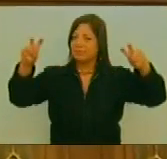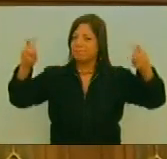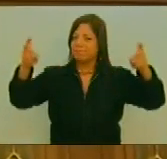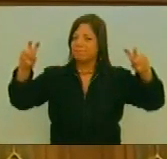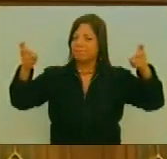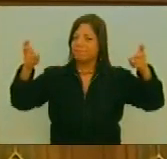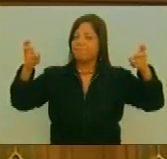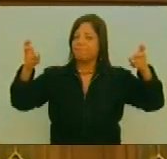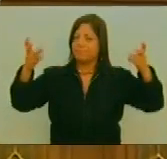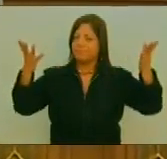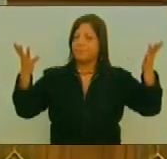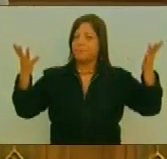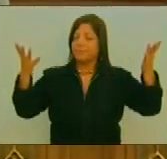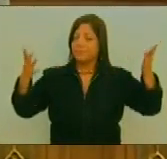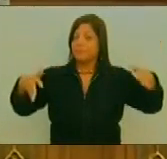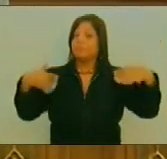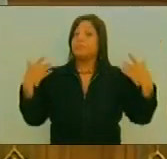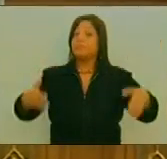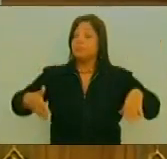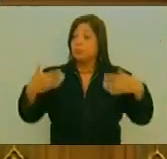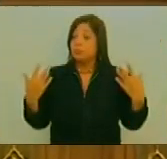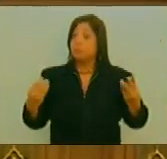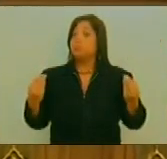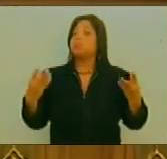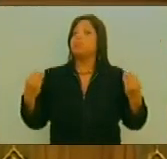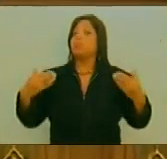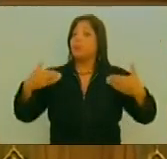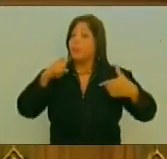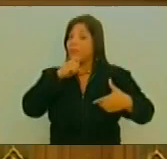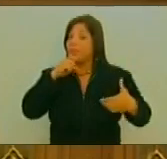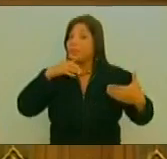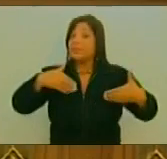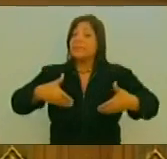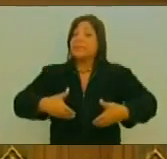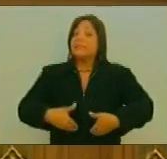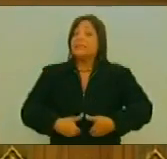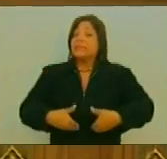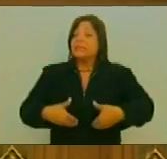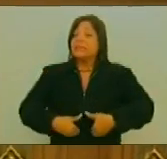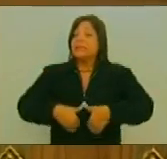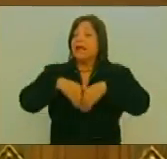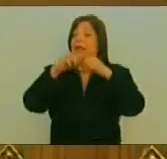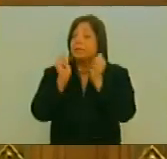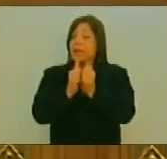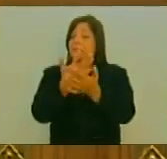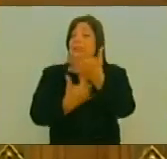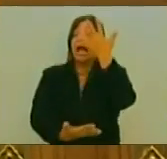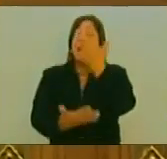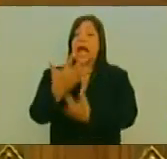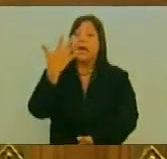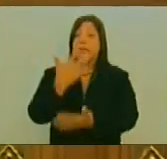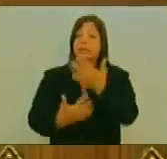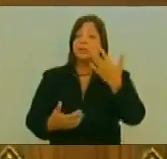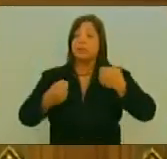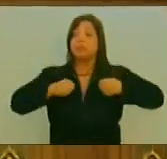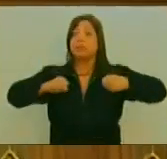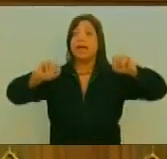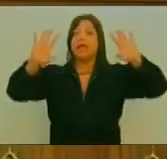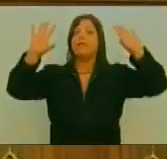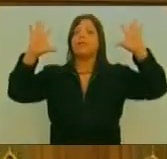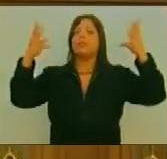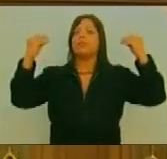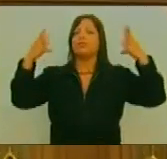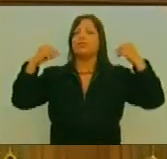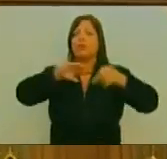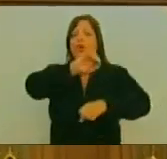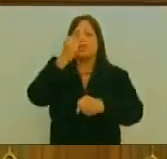Si supieran Cuánto ha costado Cuánta lucha Cuánta sangre Cuánto sacrificio De los